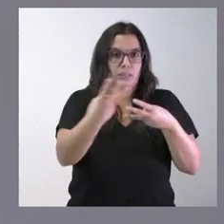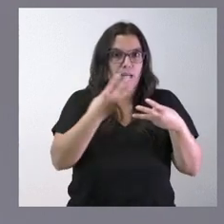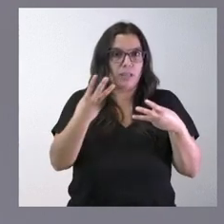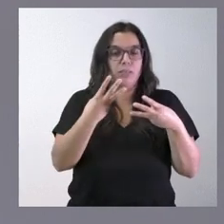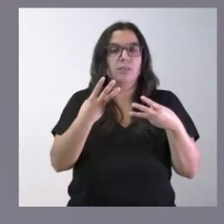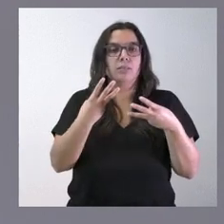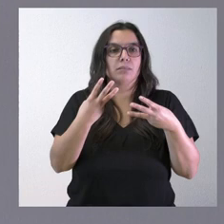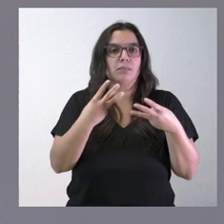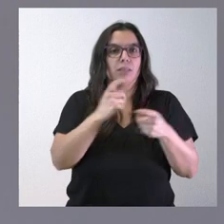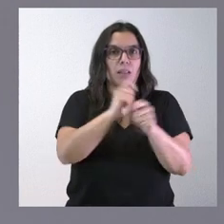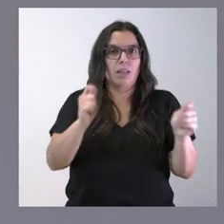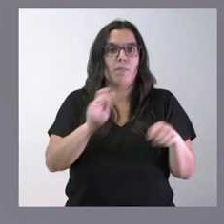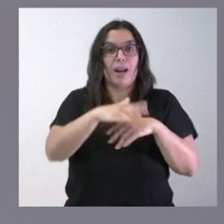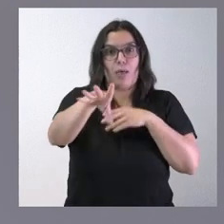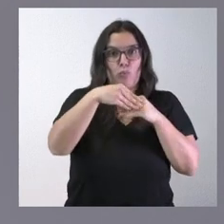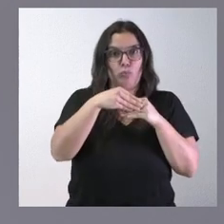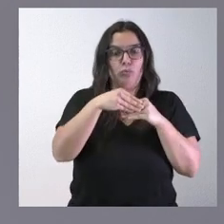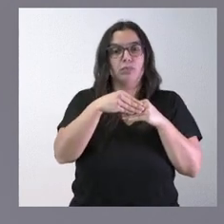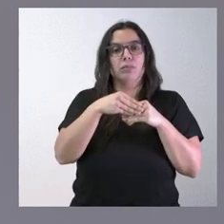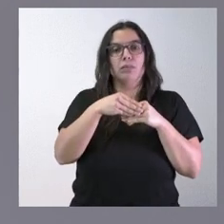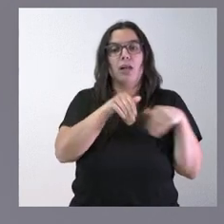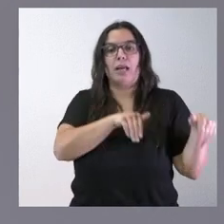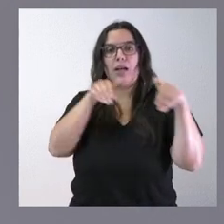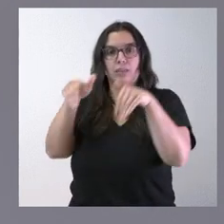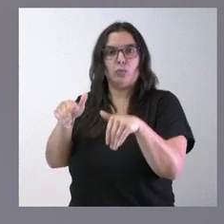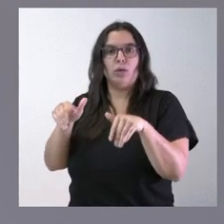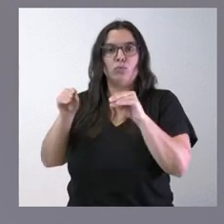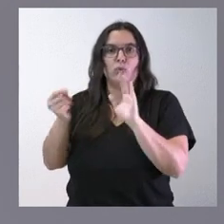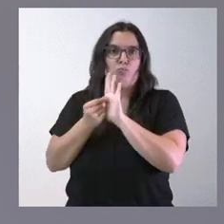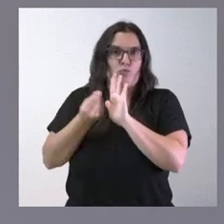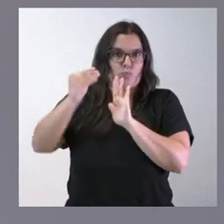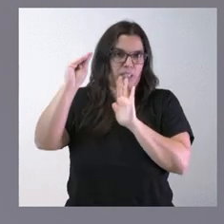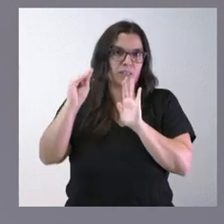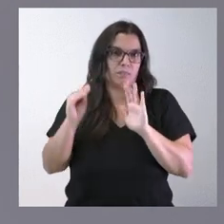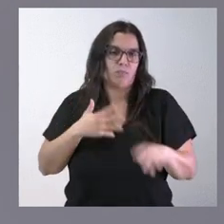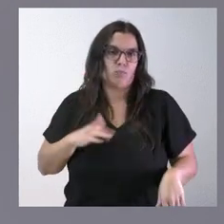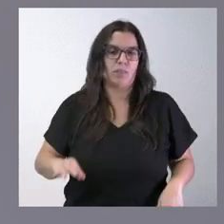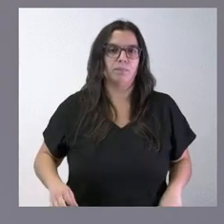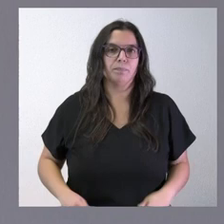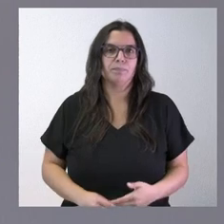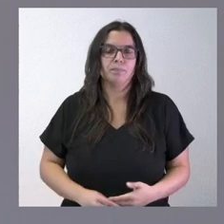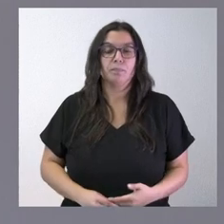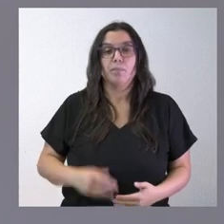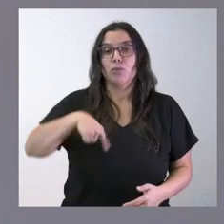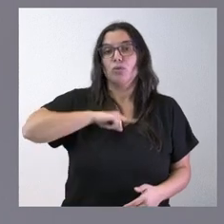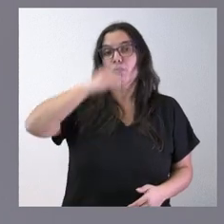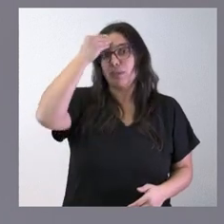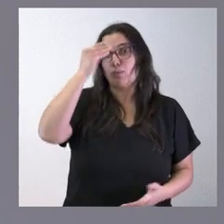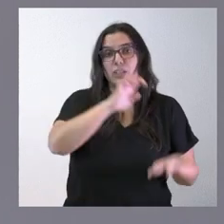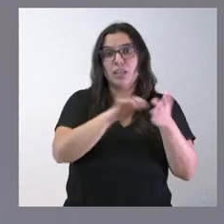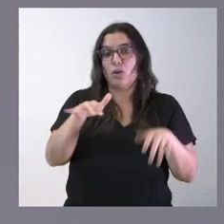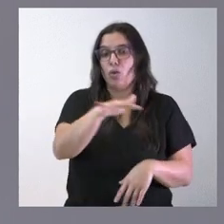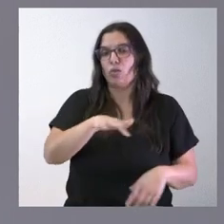de las candidaturas para que lo puedan adjuntar y puedan obtener esta puntuación que se establece en el ámbito nacional. Creemos que Castilla y León sería un muy buen lugar